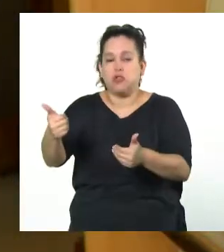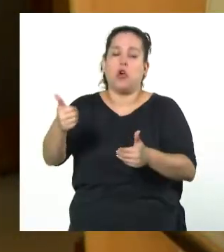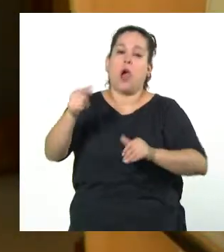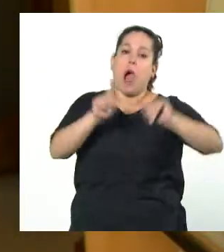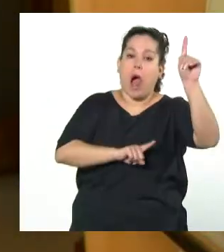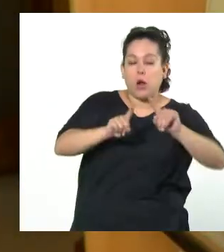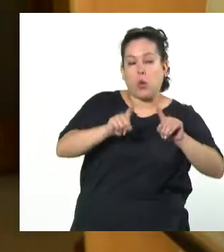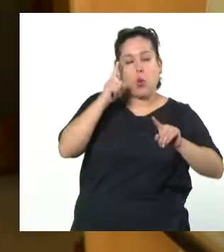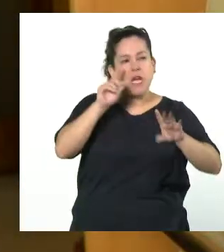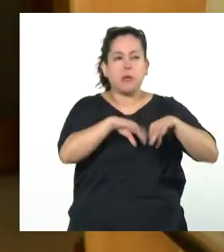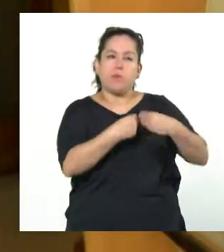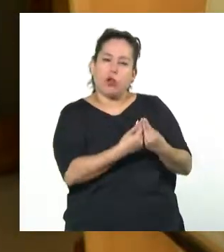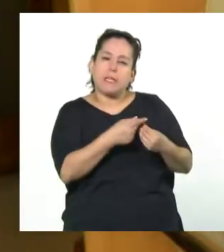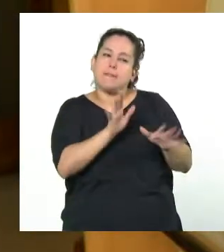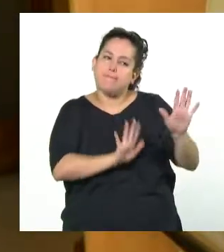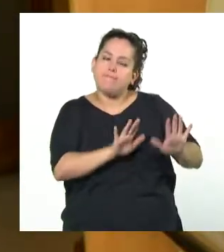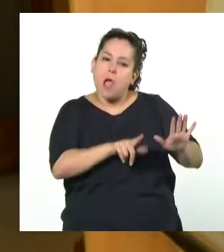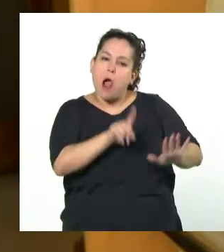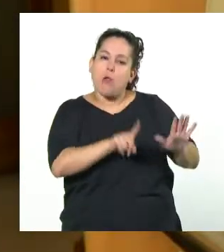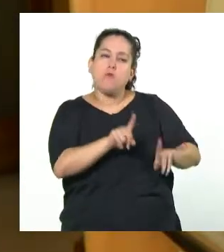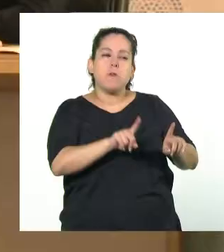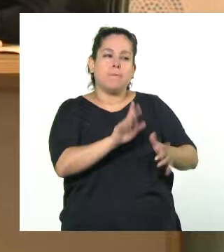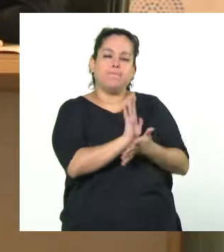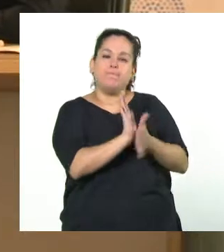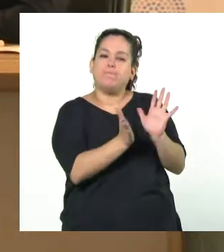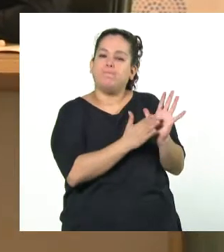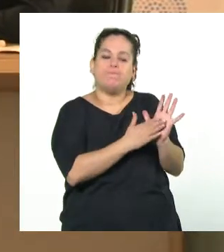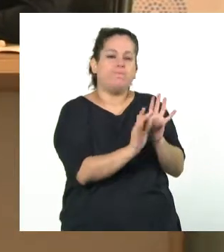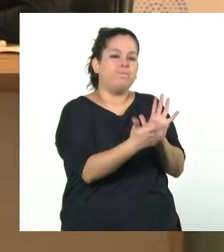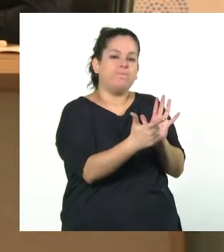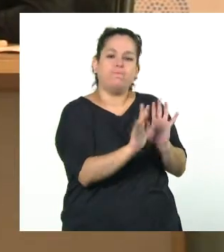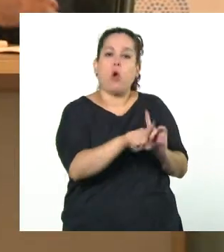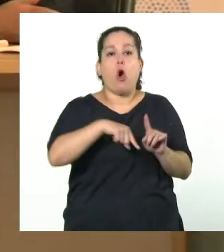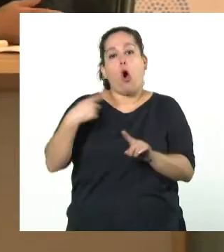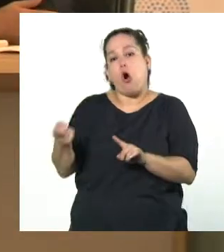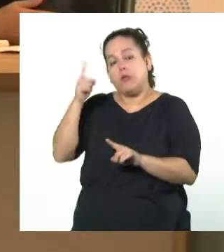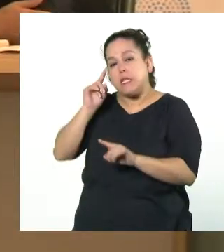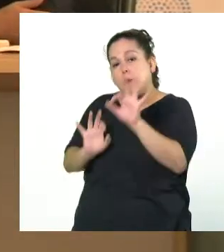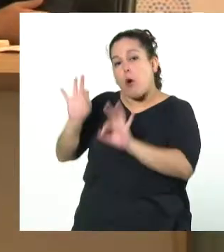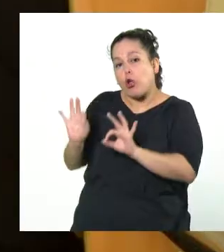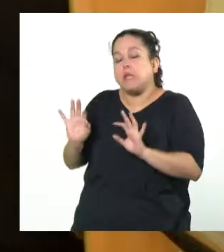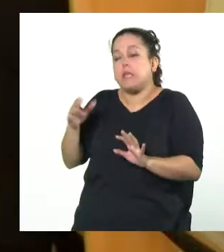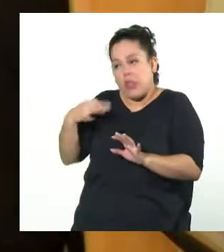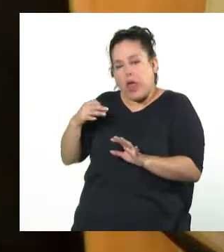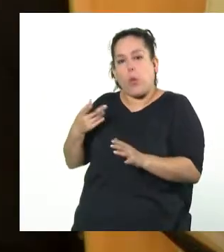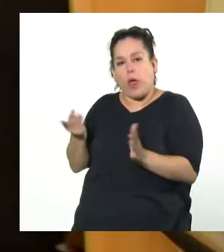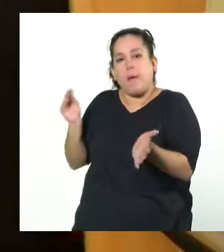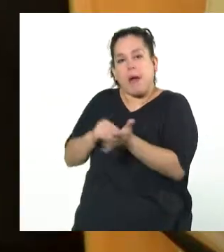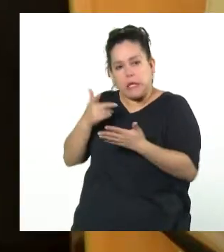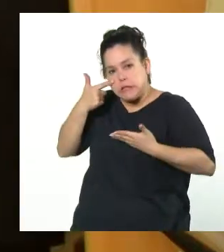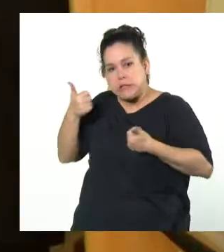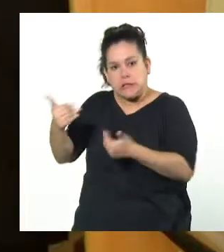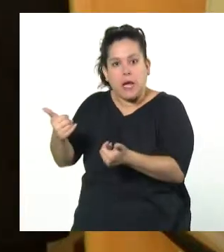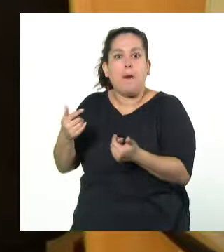claramente han quedado sin sustento, pero hay otras que hay que seguir investigando y para eso se necesita el